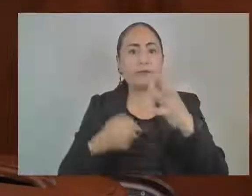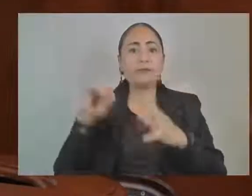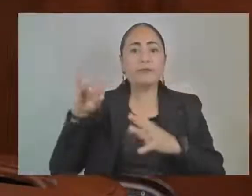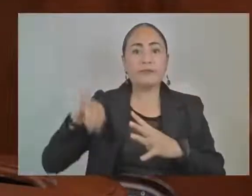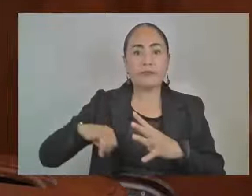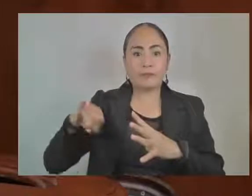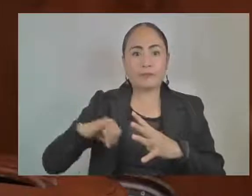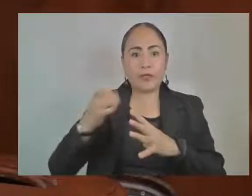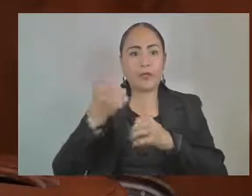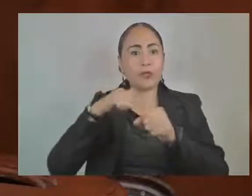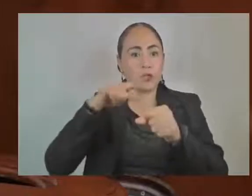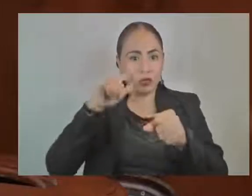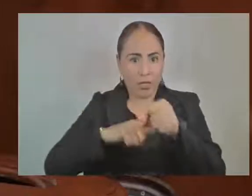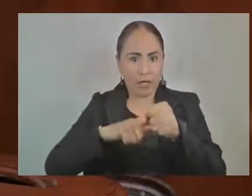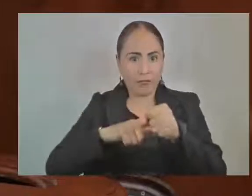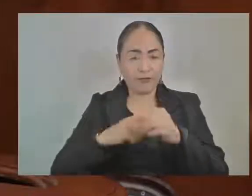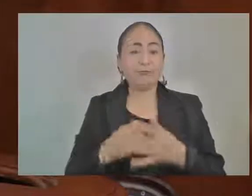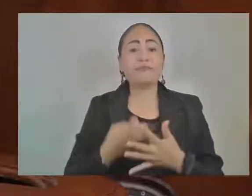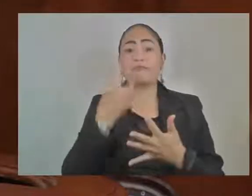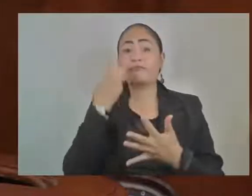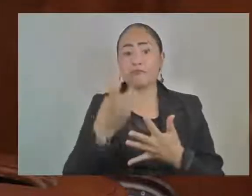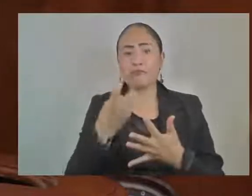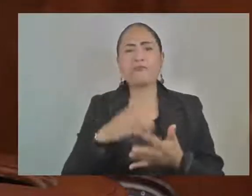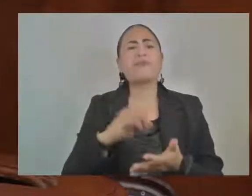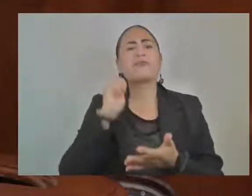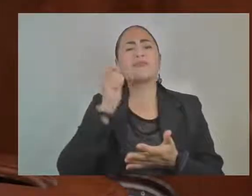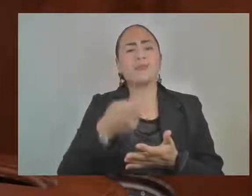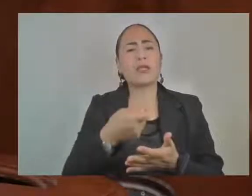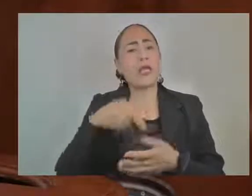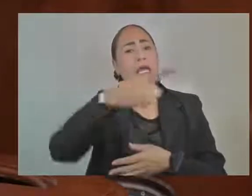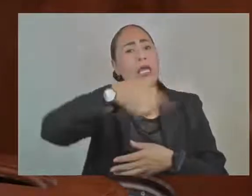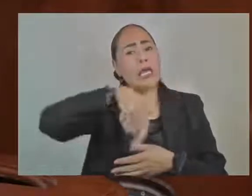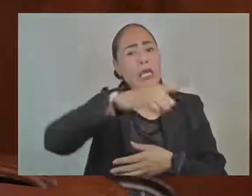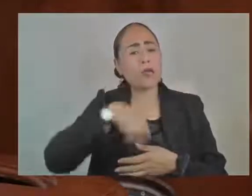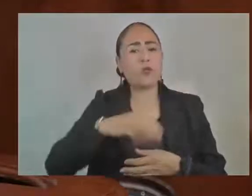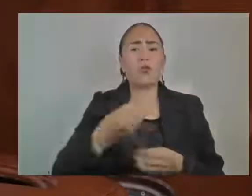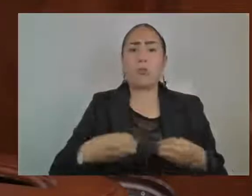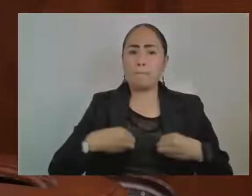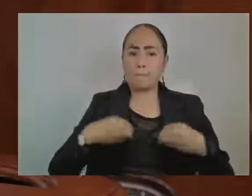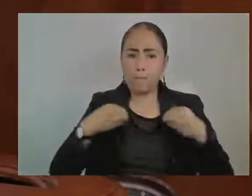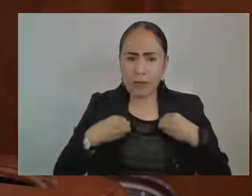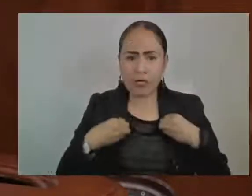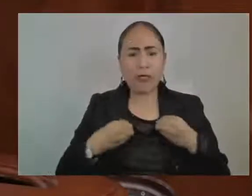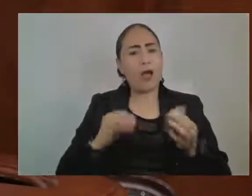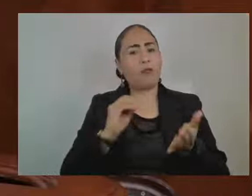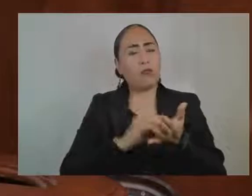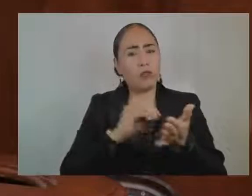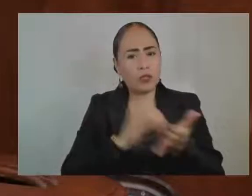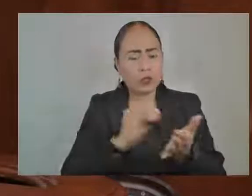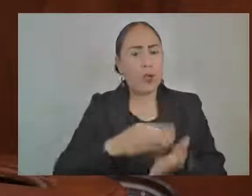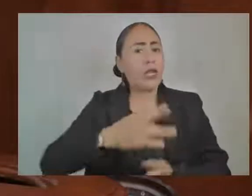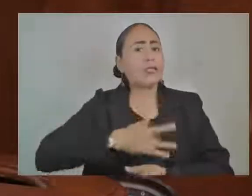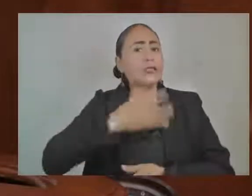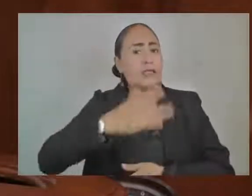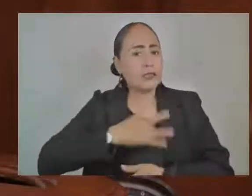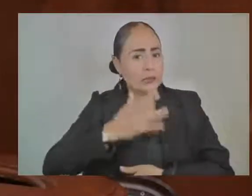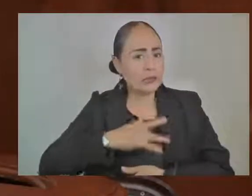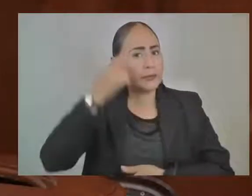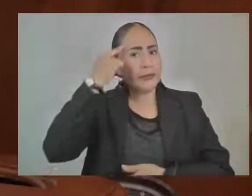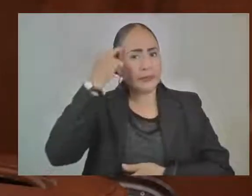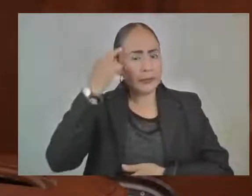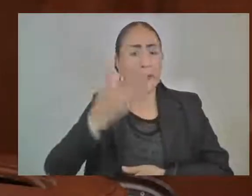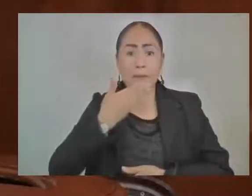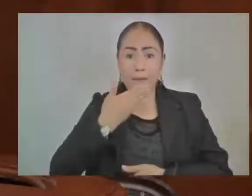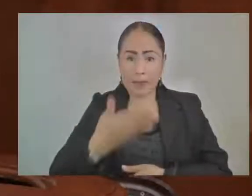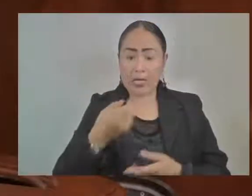finalidad es la preservación de la subsistencia física, moral y emocional de los menores, se debe atender la